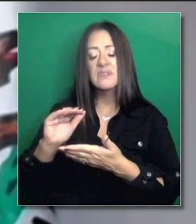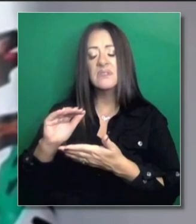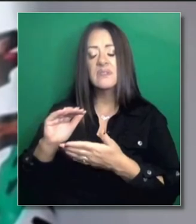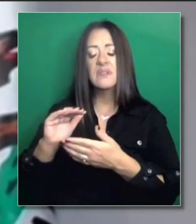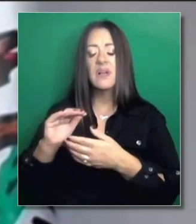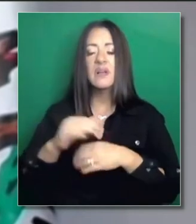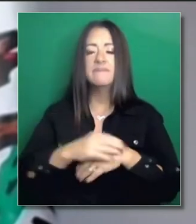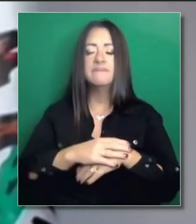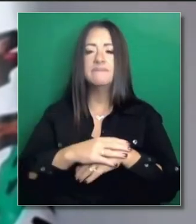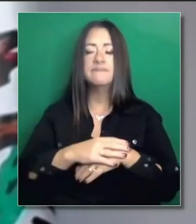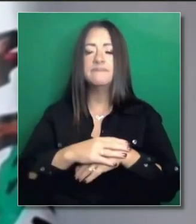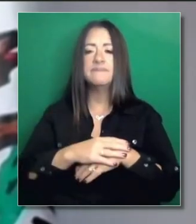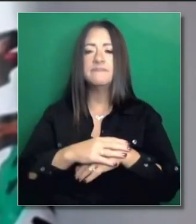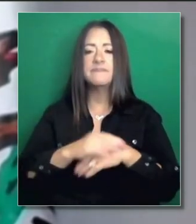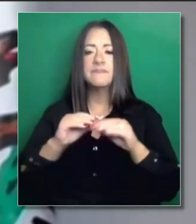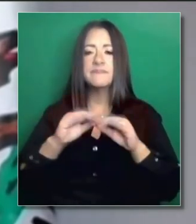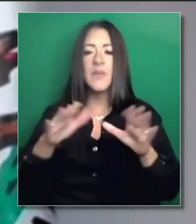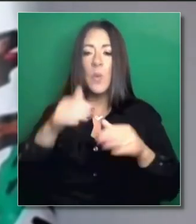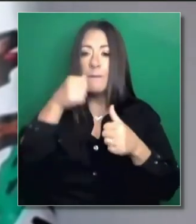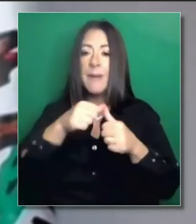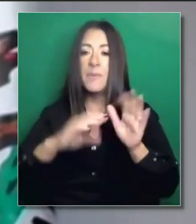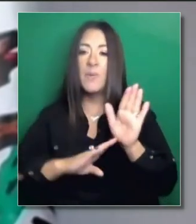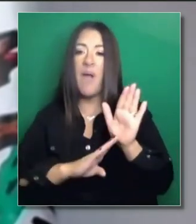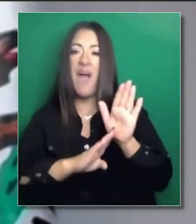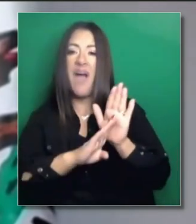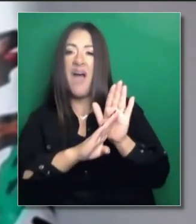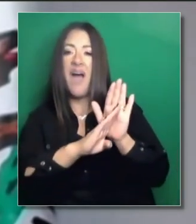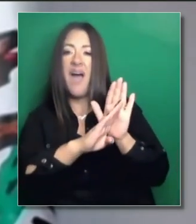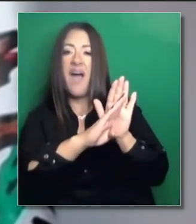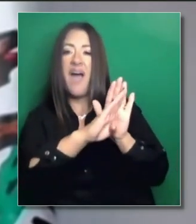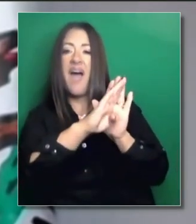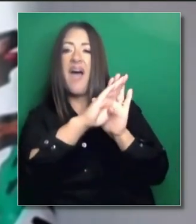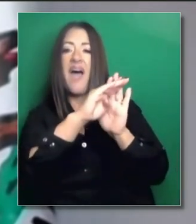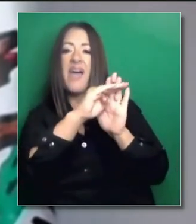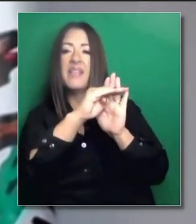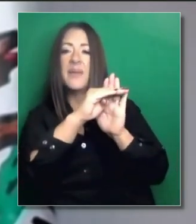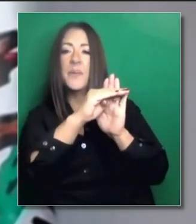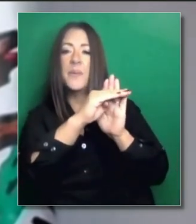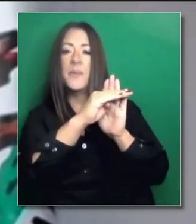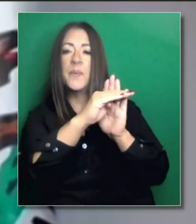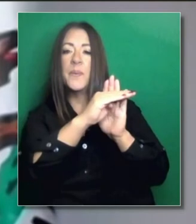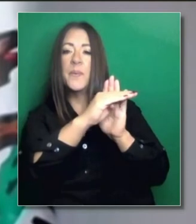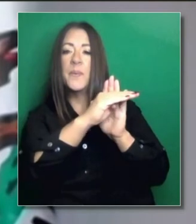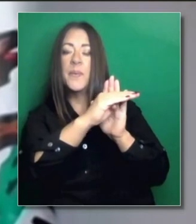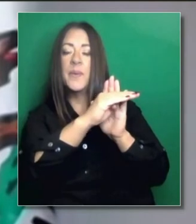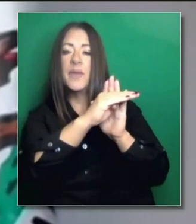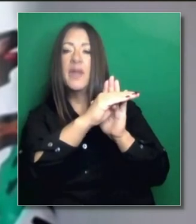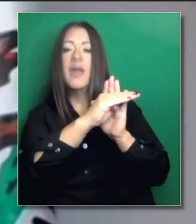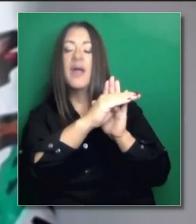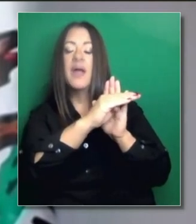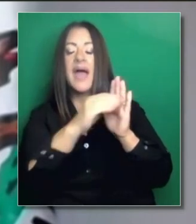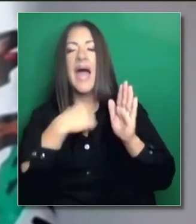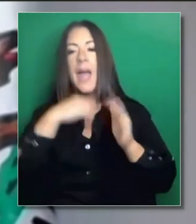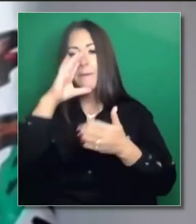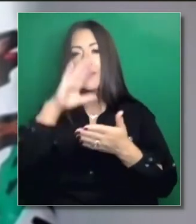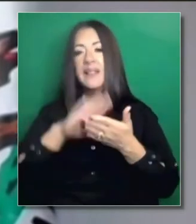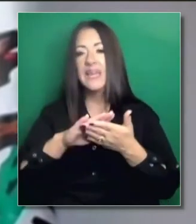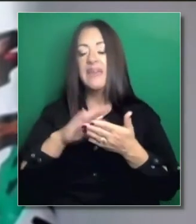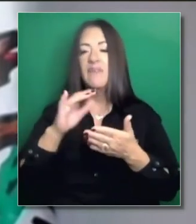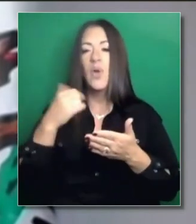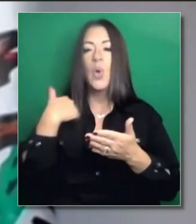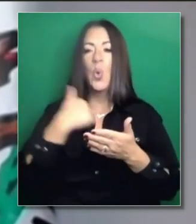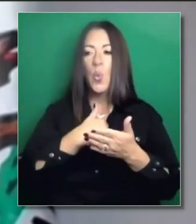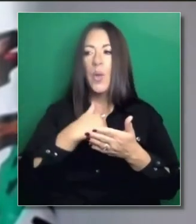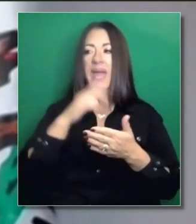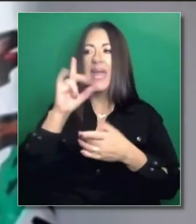en estas semanas para poder controlar ese aumento. Y vimos que bajó un poco